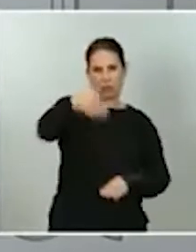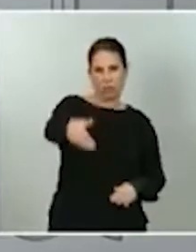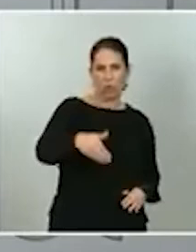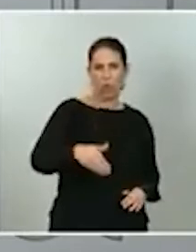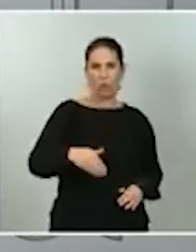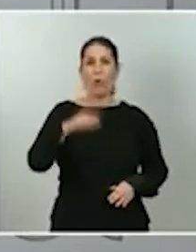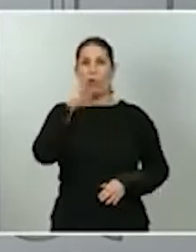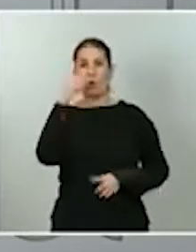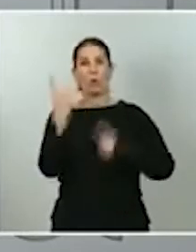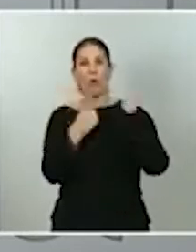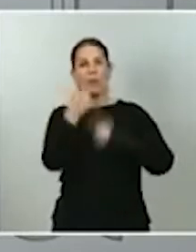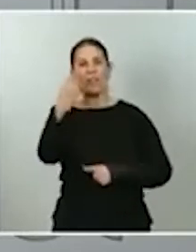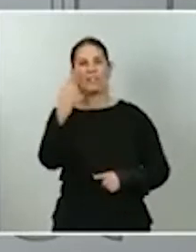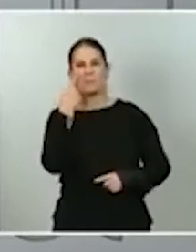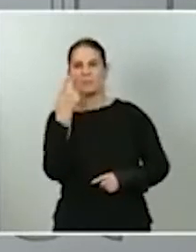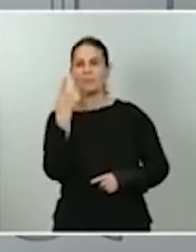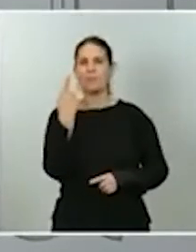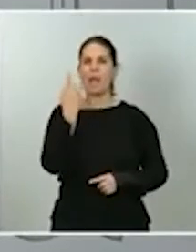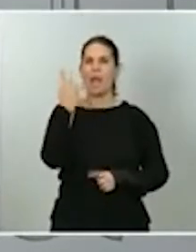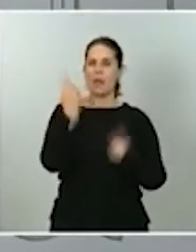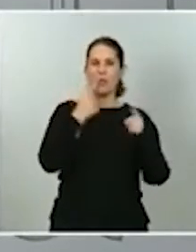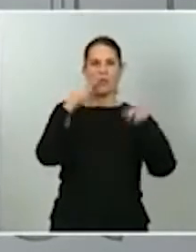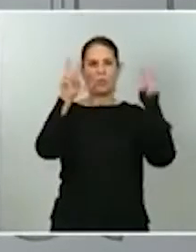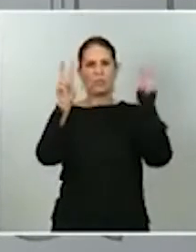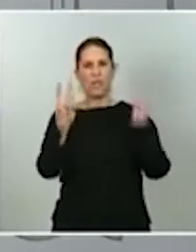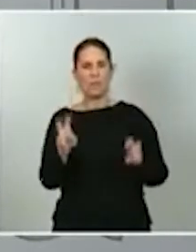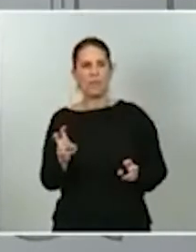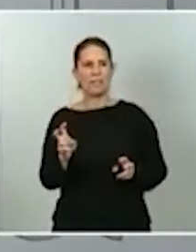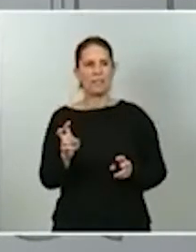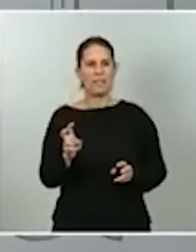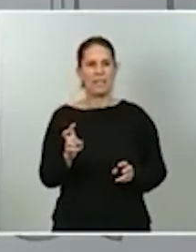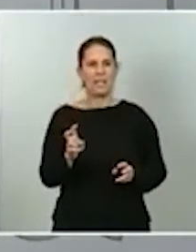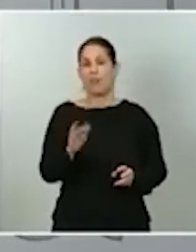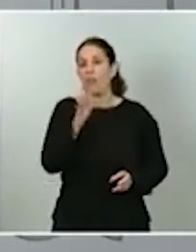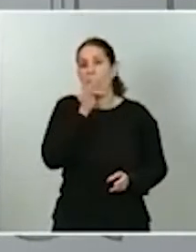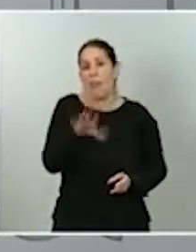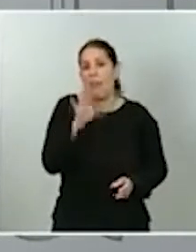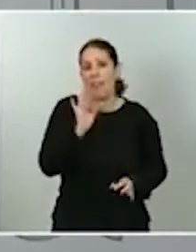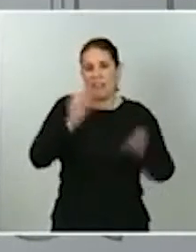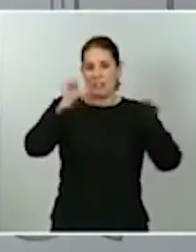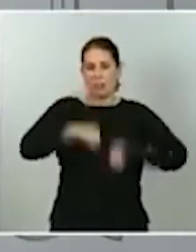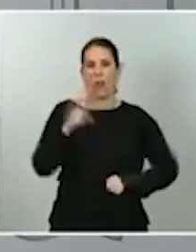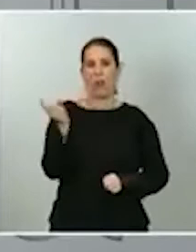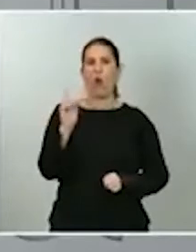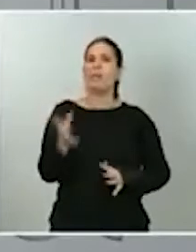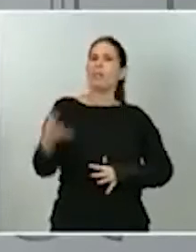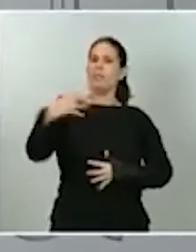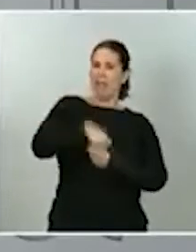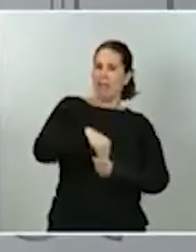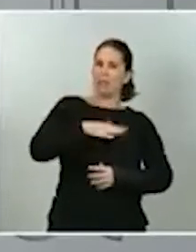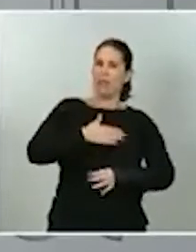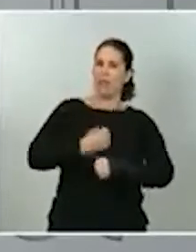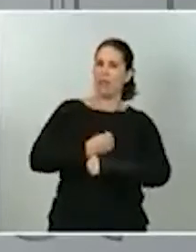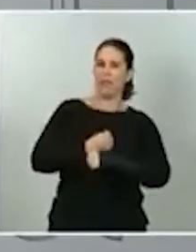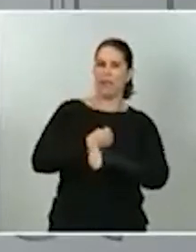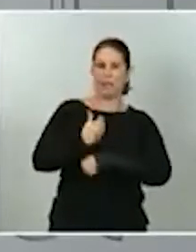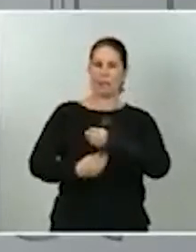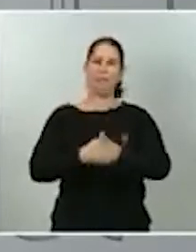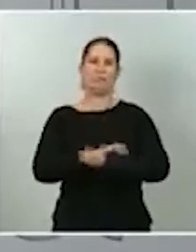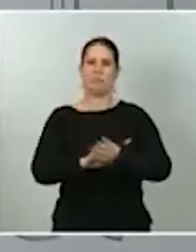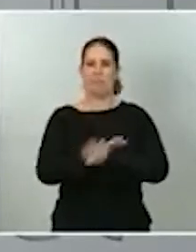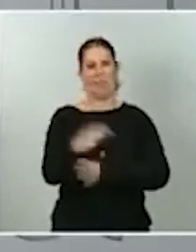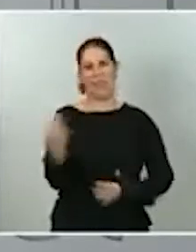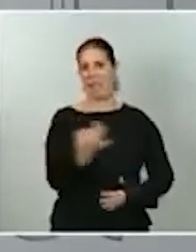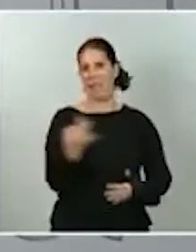determinadas cuestiones que no están decididas, pero que sí forman parte de nuestra mesa de trabajo, como no puede ser de otra manera, cuando se